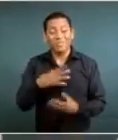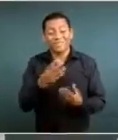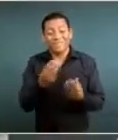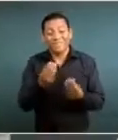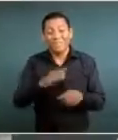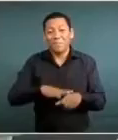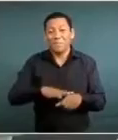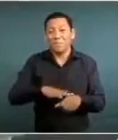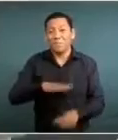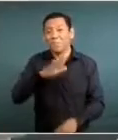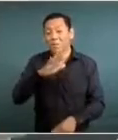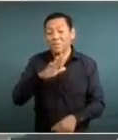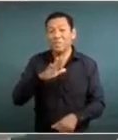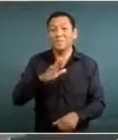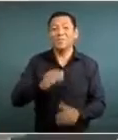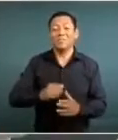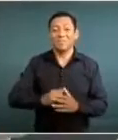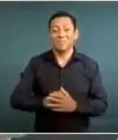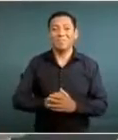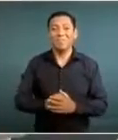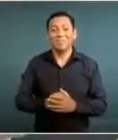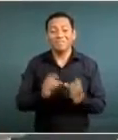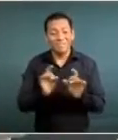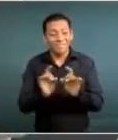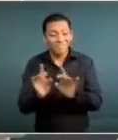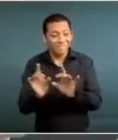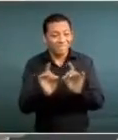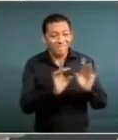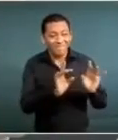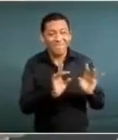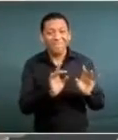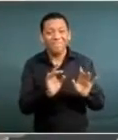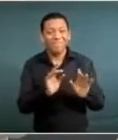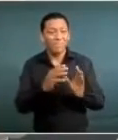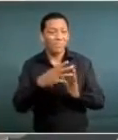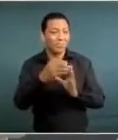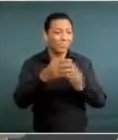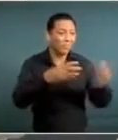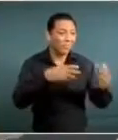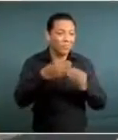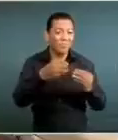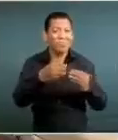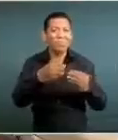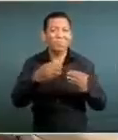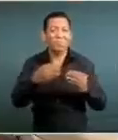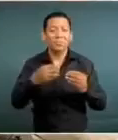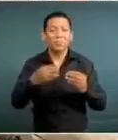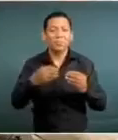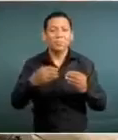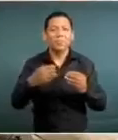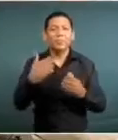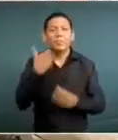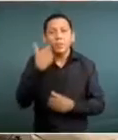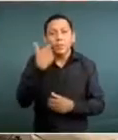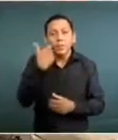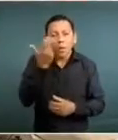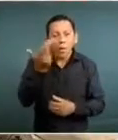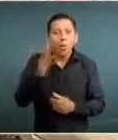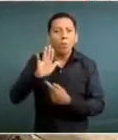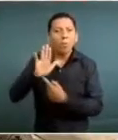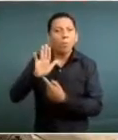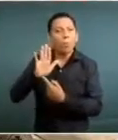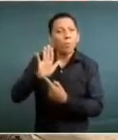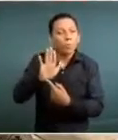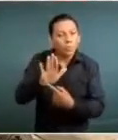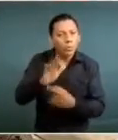afectación por la pandemia. Y les quiero mostrar la